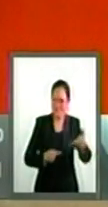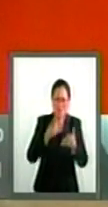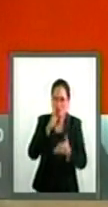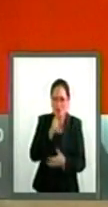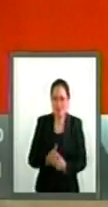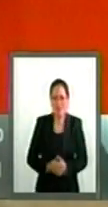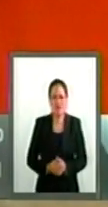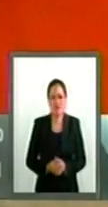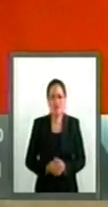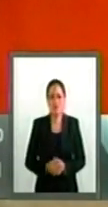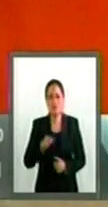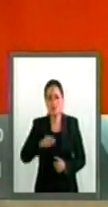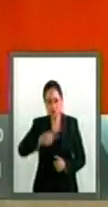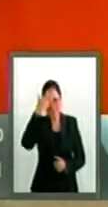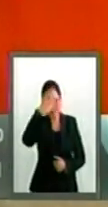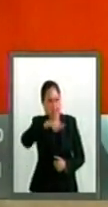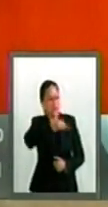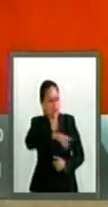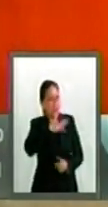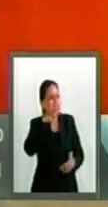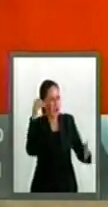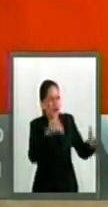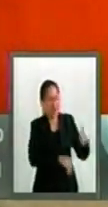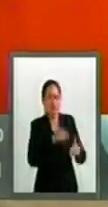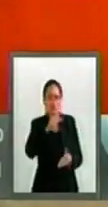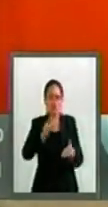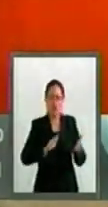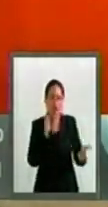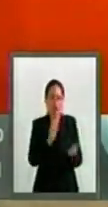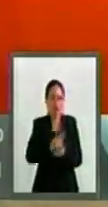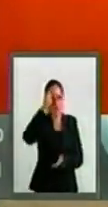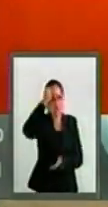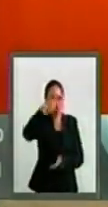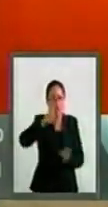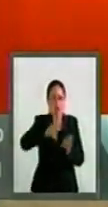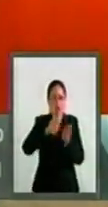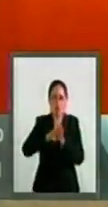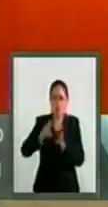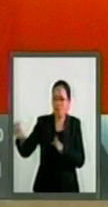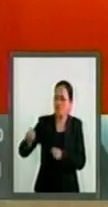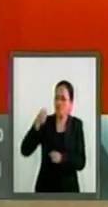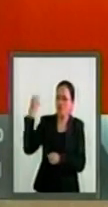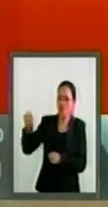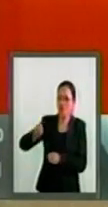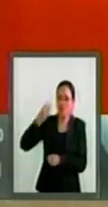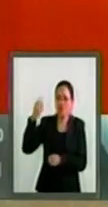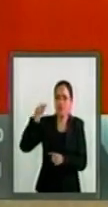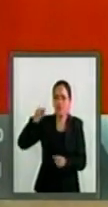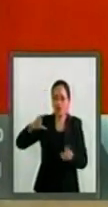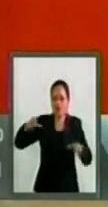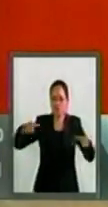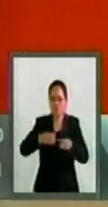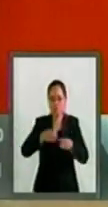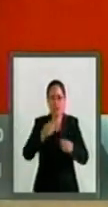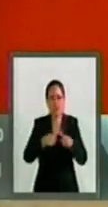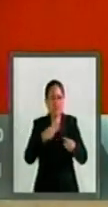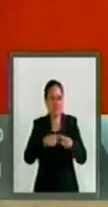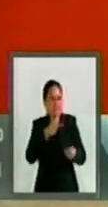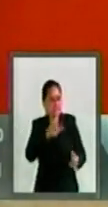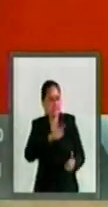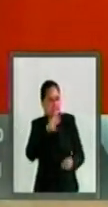Ustedes reconocen el fracaso, señor secretario, al inventar un falso foro calificado por el CIDE,